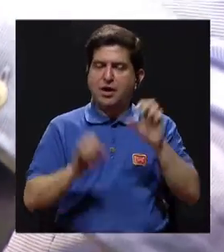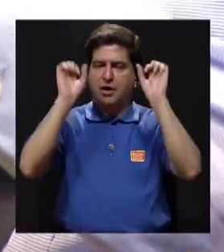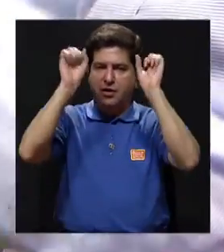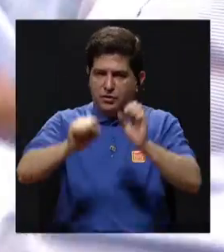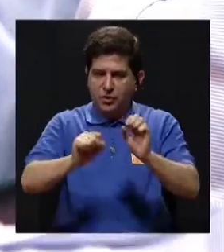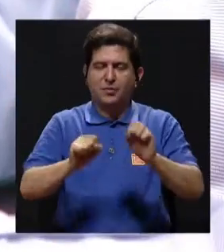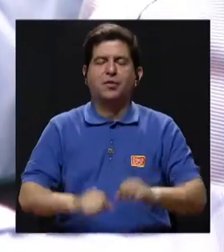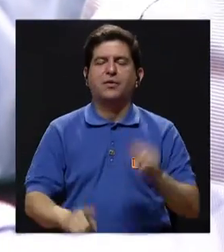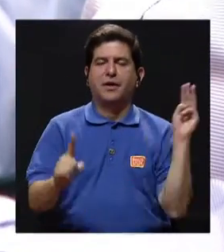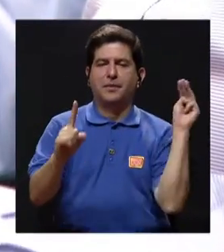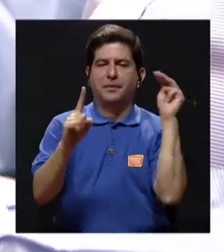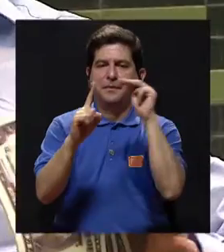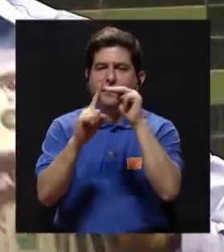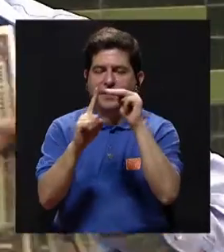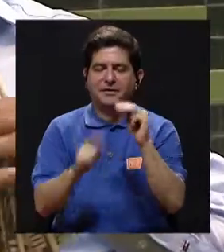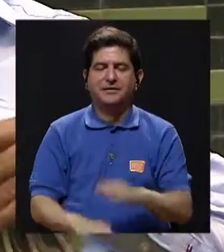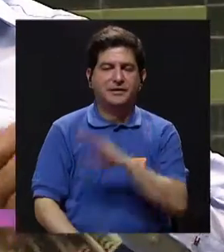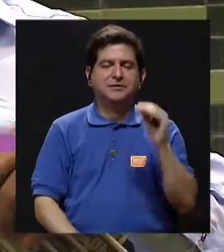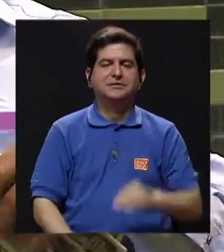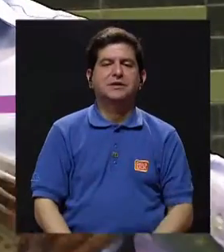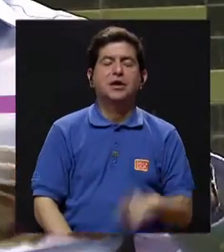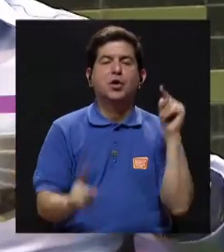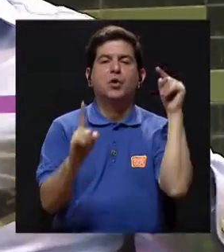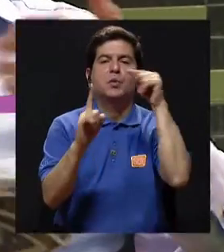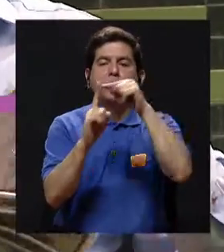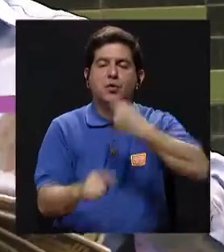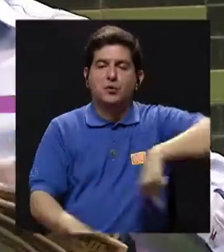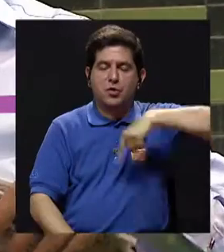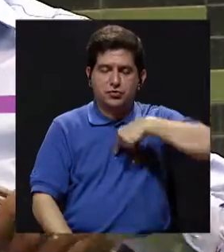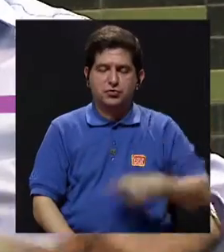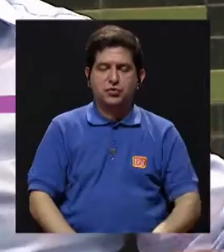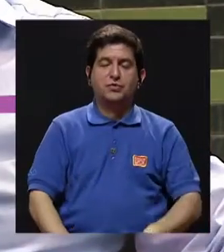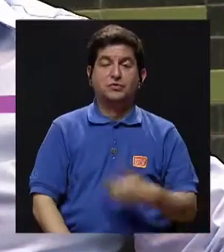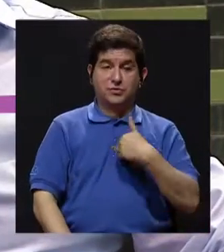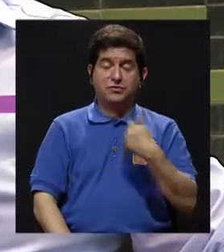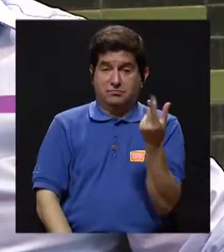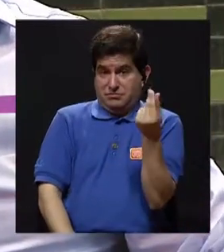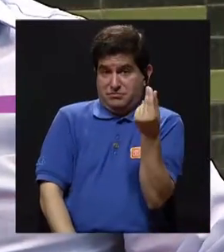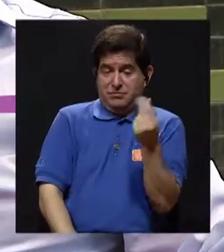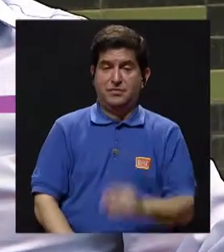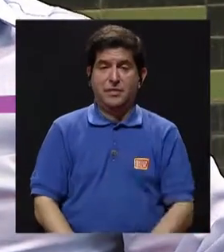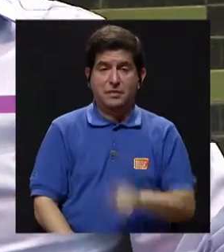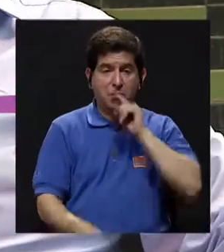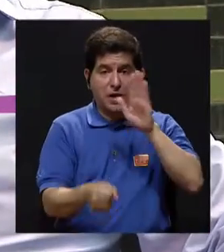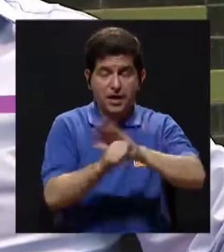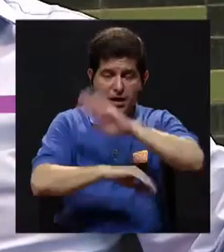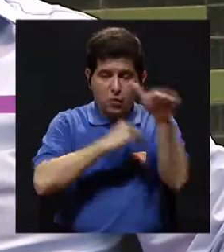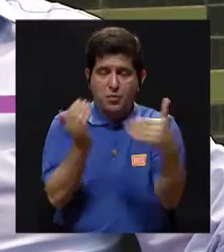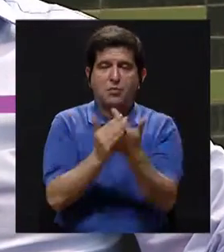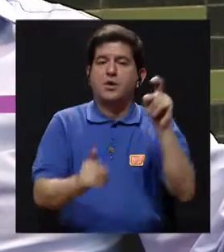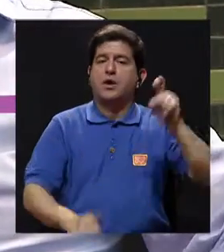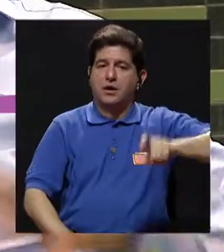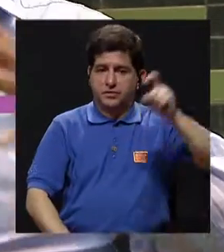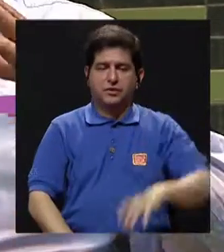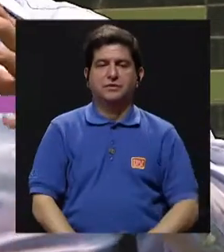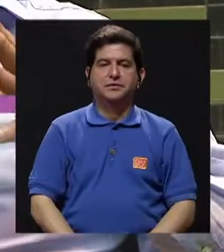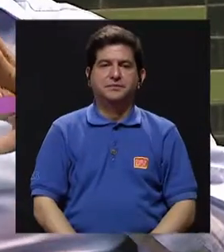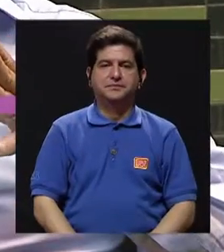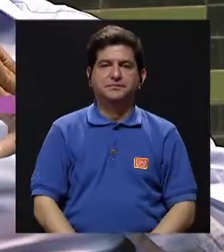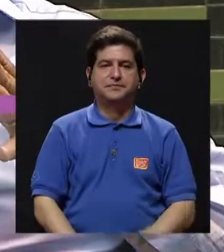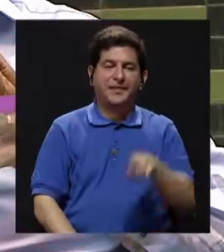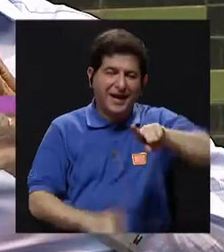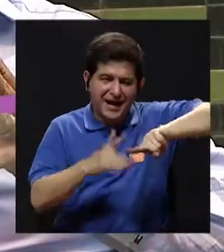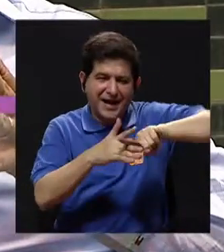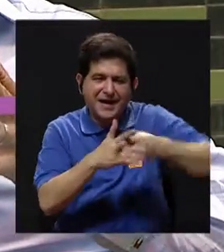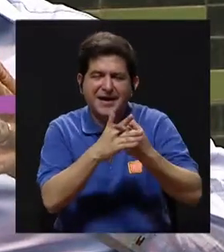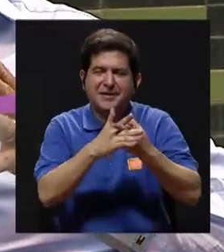para lograr nuestras metas y lograr el propósito para el cual estamos ganando. Obviamente cubrir todas nuestras necesidades. Entonces, ahí